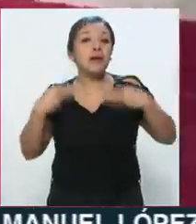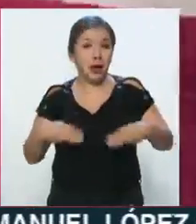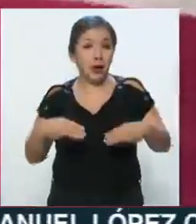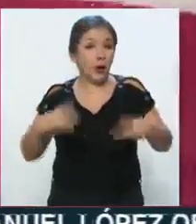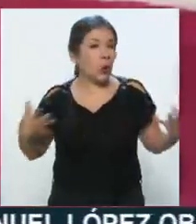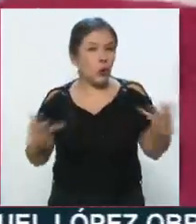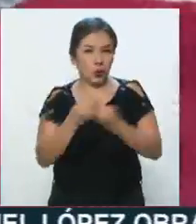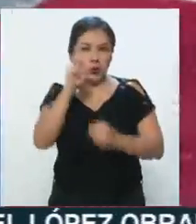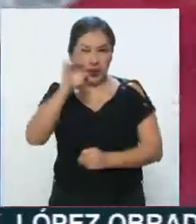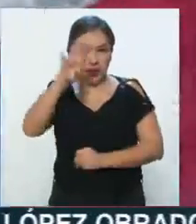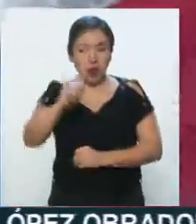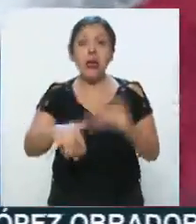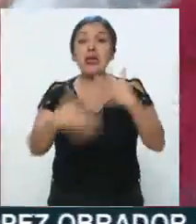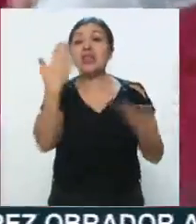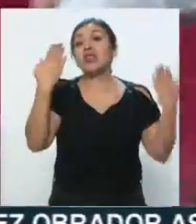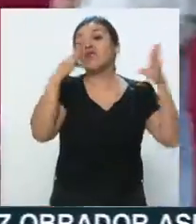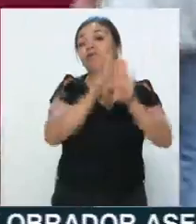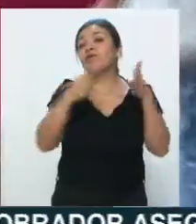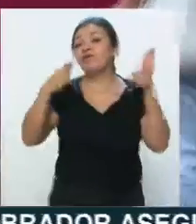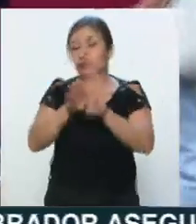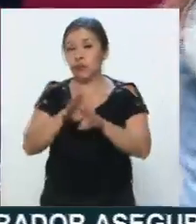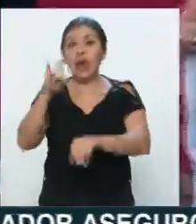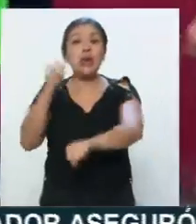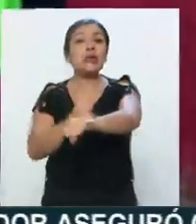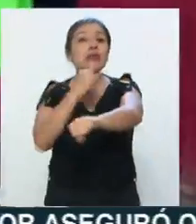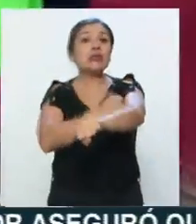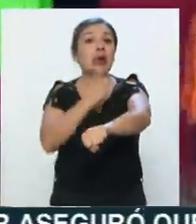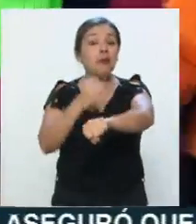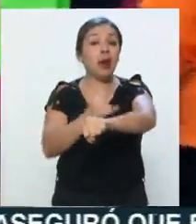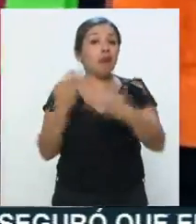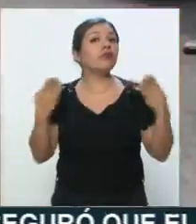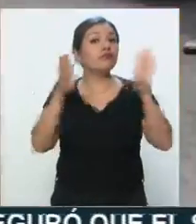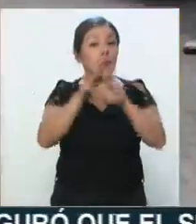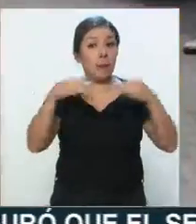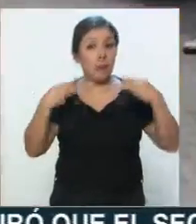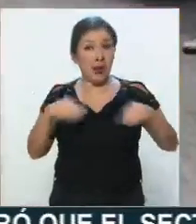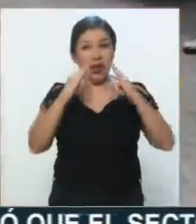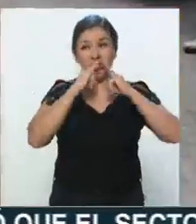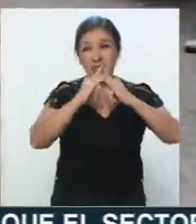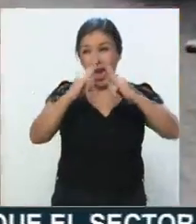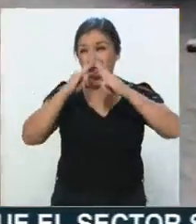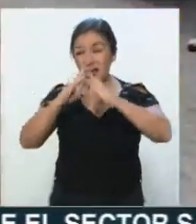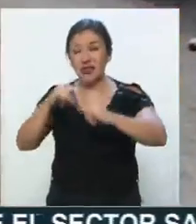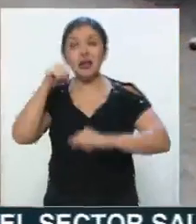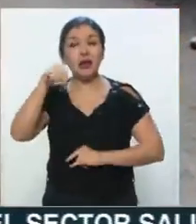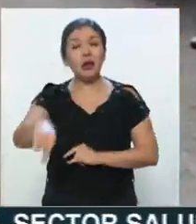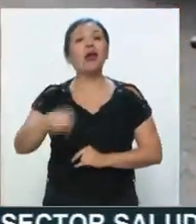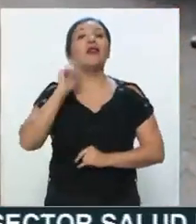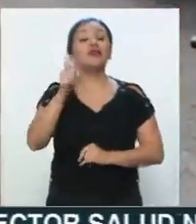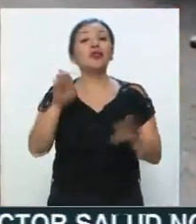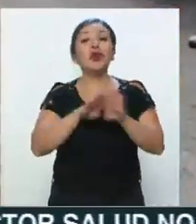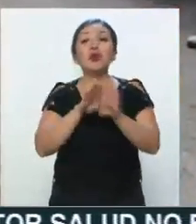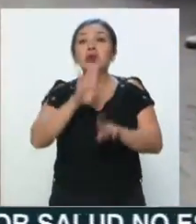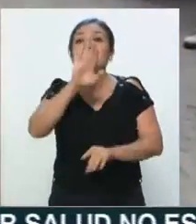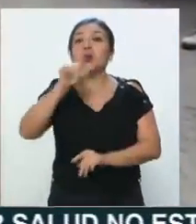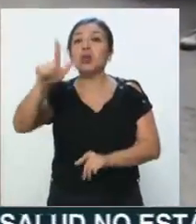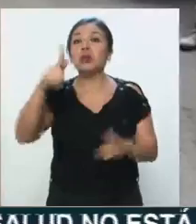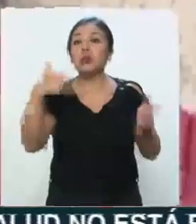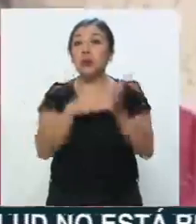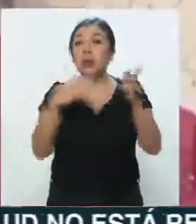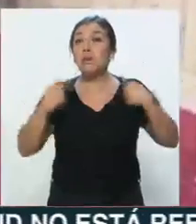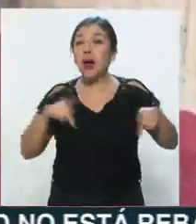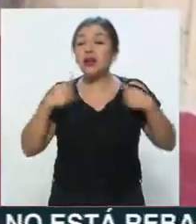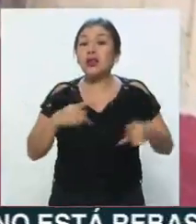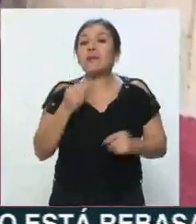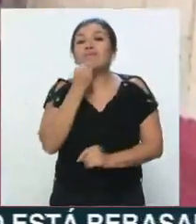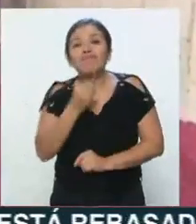con los que cuenta la demarcación. En Iztapalapa, el cierre de mercados sobre ruedas ha orillado a cerca de 57.000 locatarios